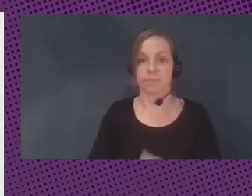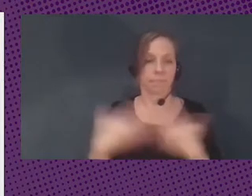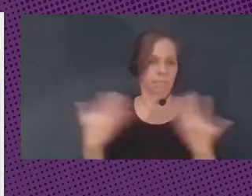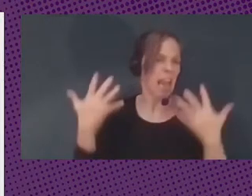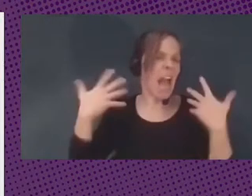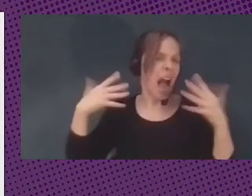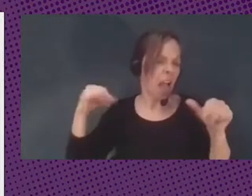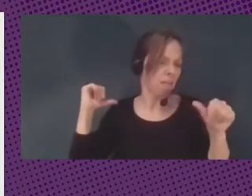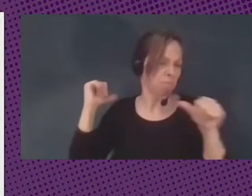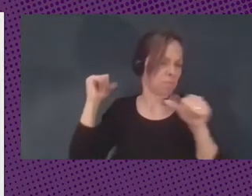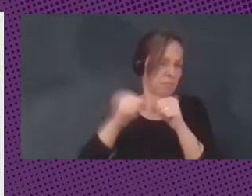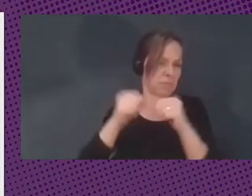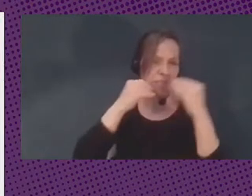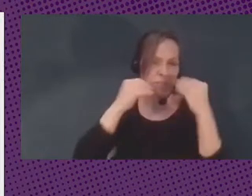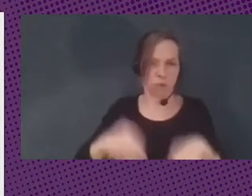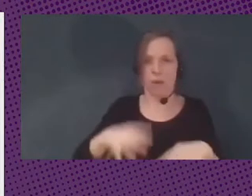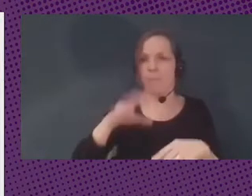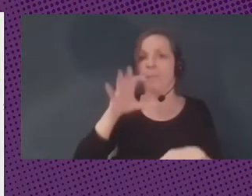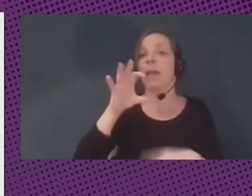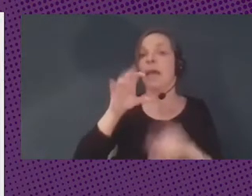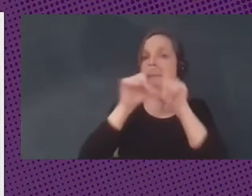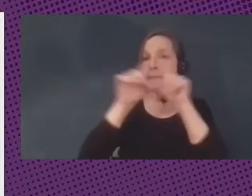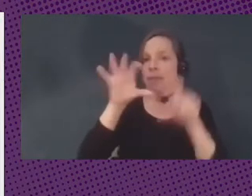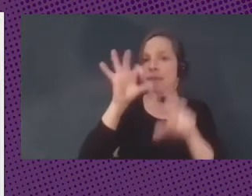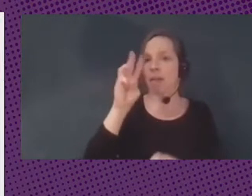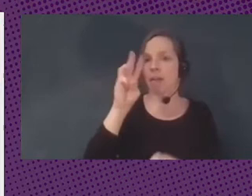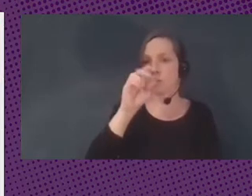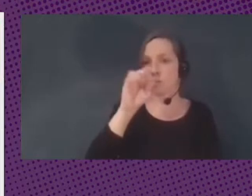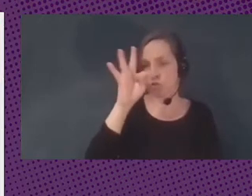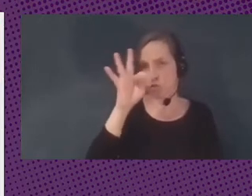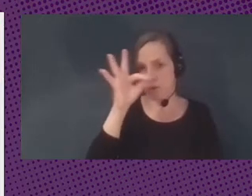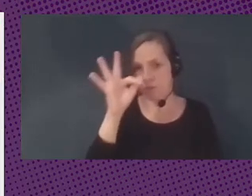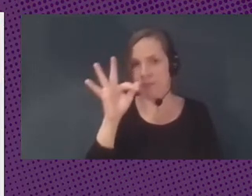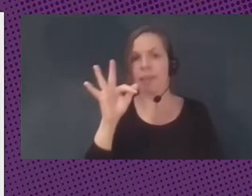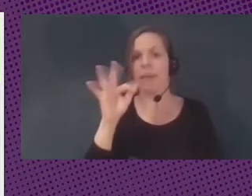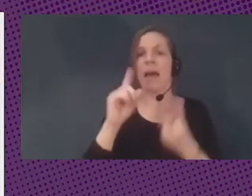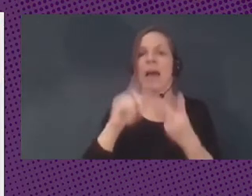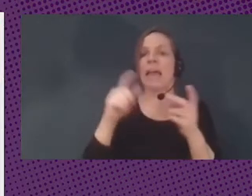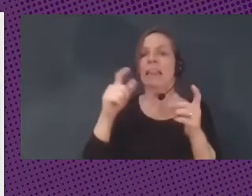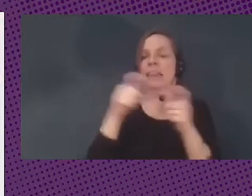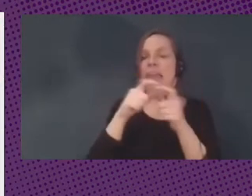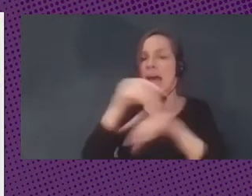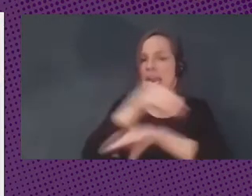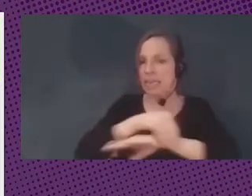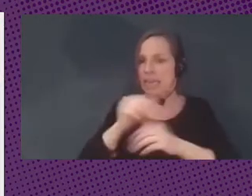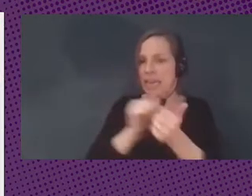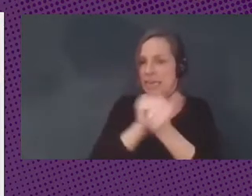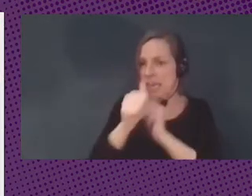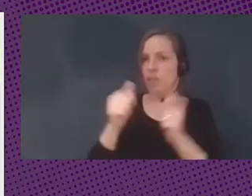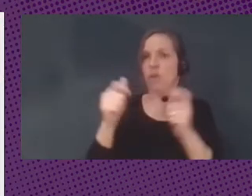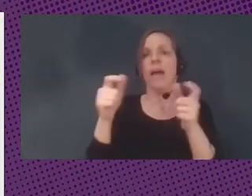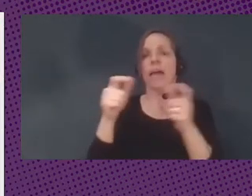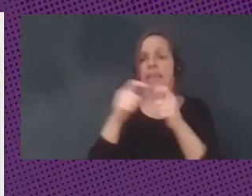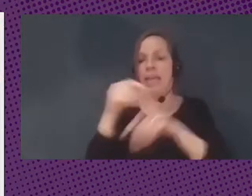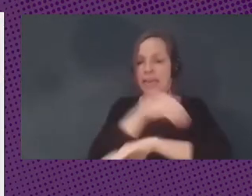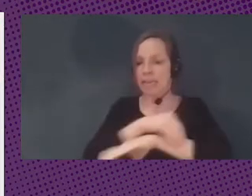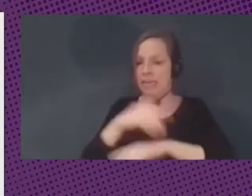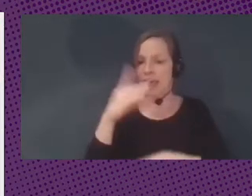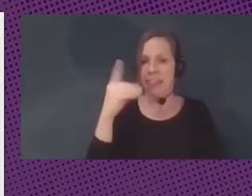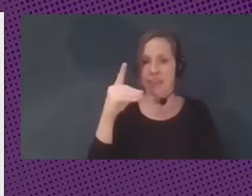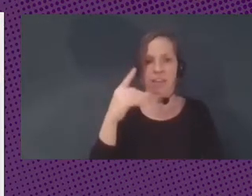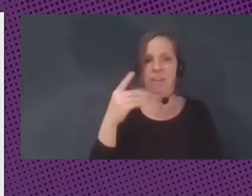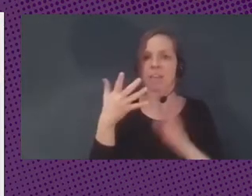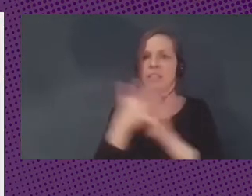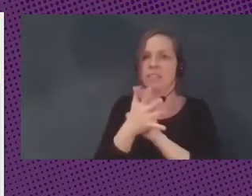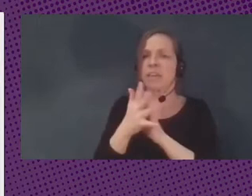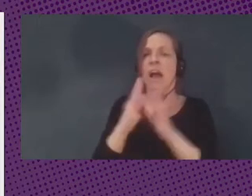las tarjetas de crédito las tarjetas de débito etcétera representan una minoría de todas las transacciones a